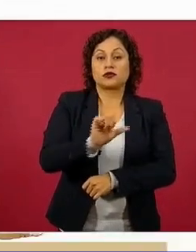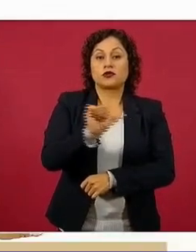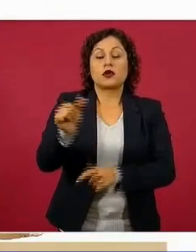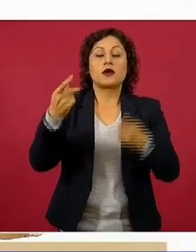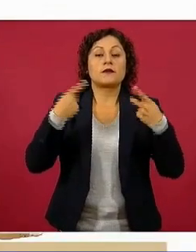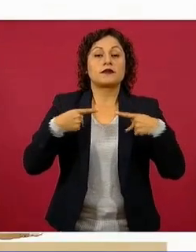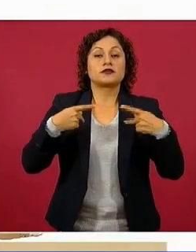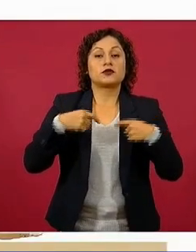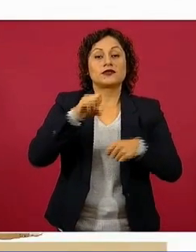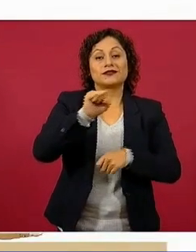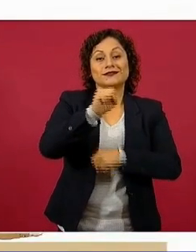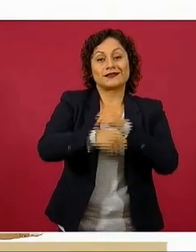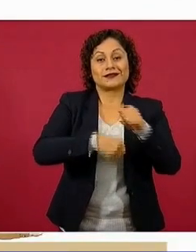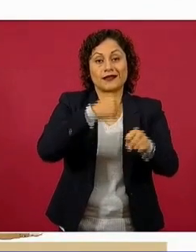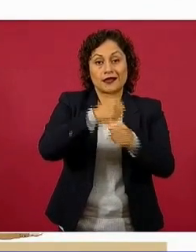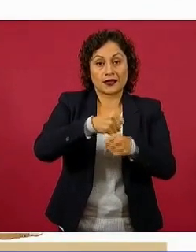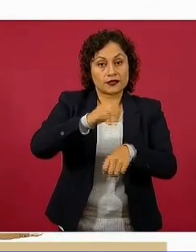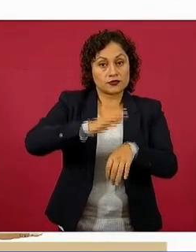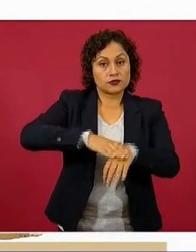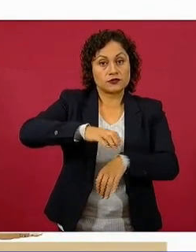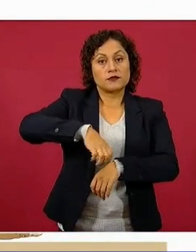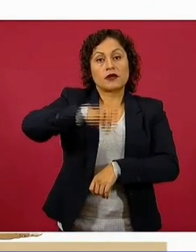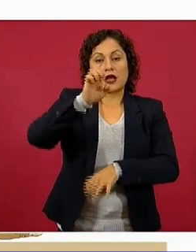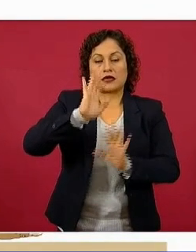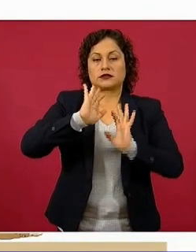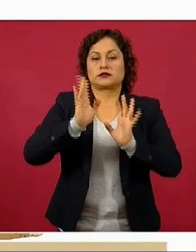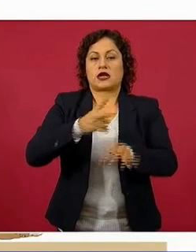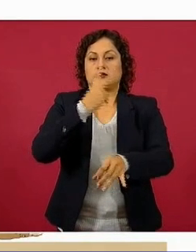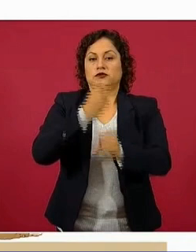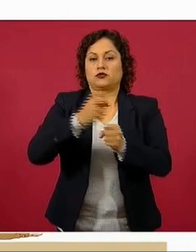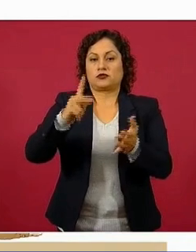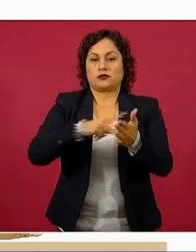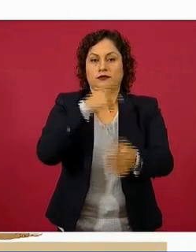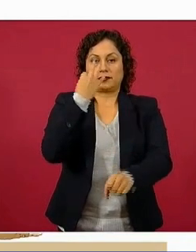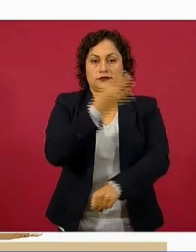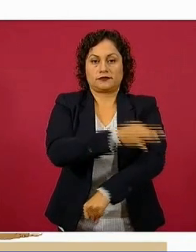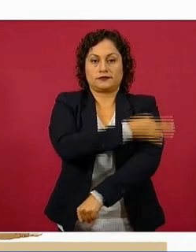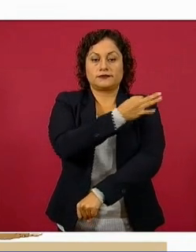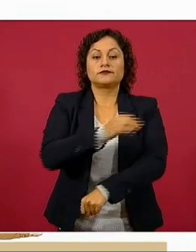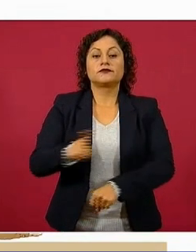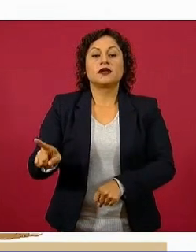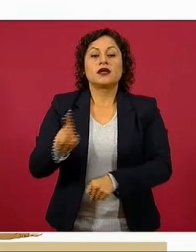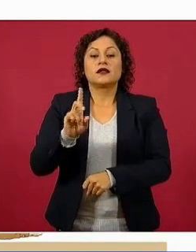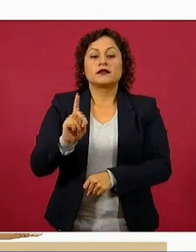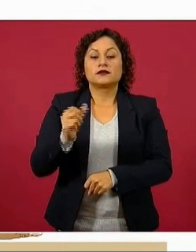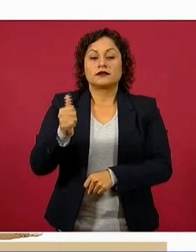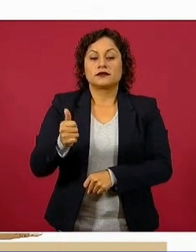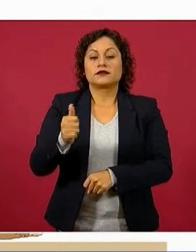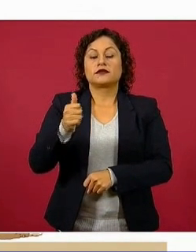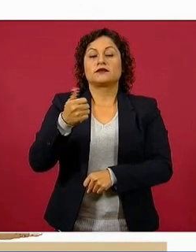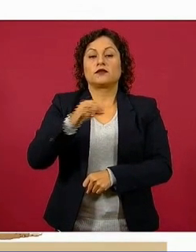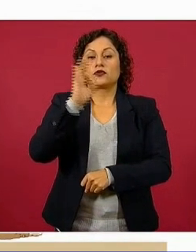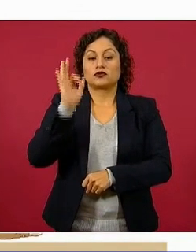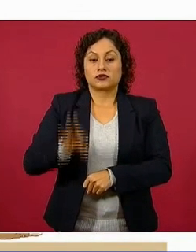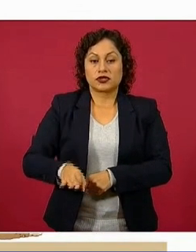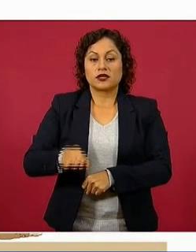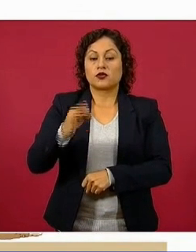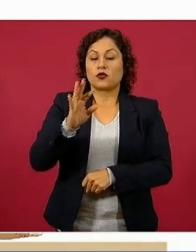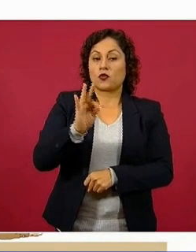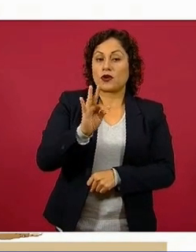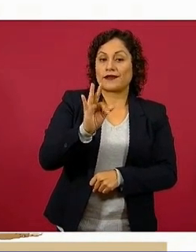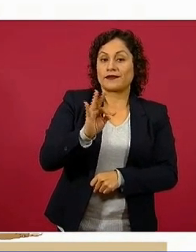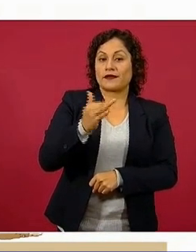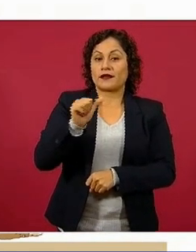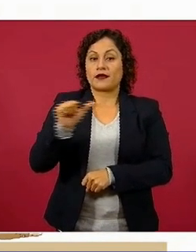años y más están protegidas con el refuerzo, 36 por ciento de quienes tienen 40 a 59 años de edad